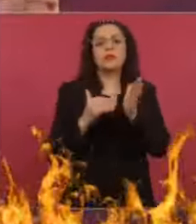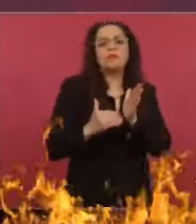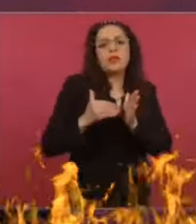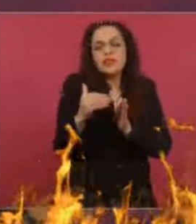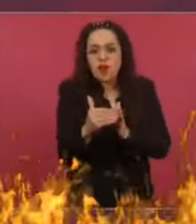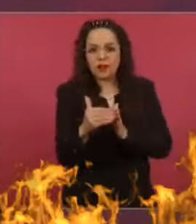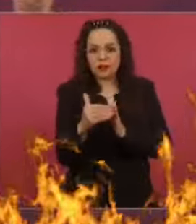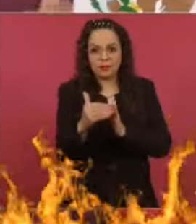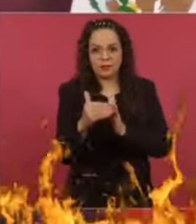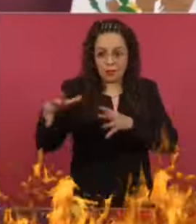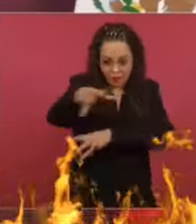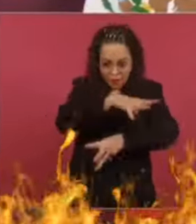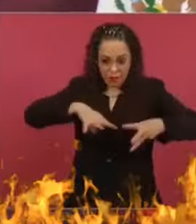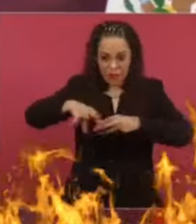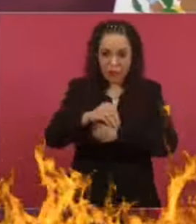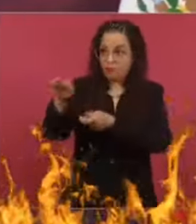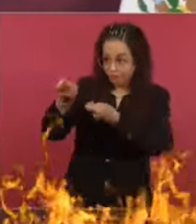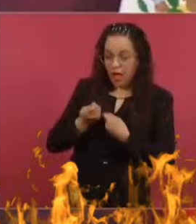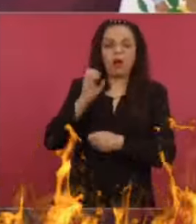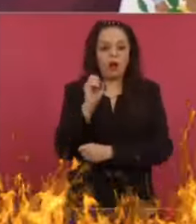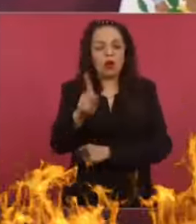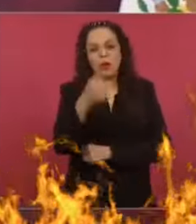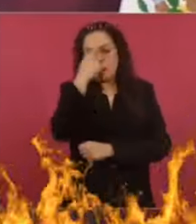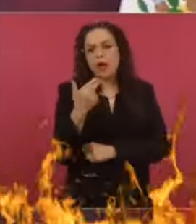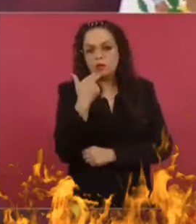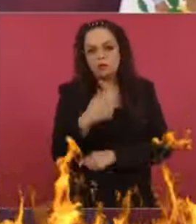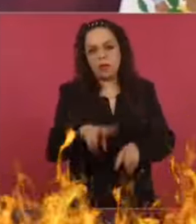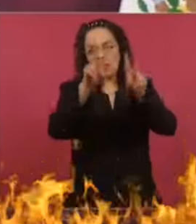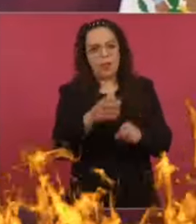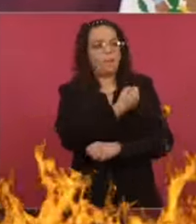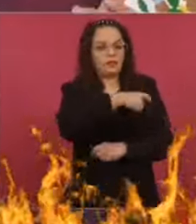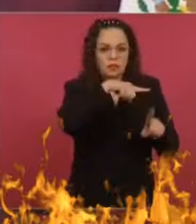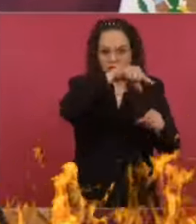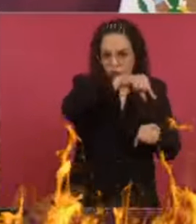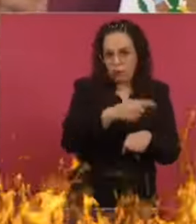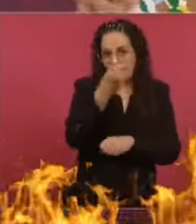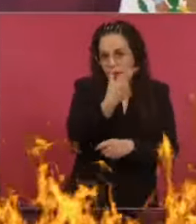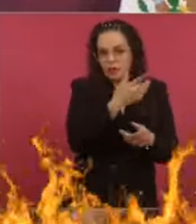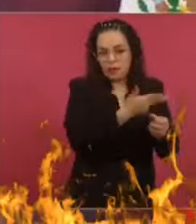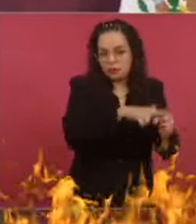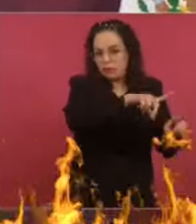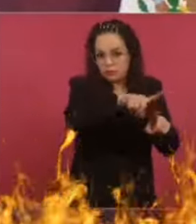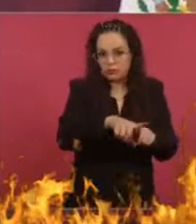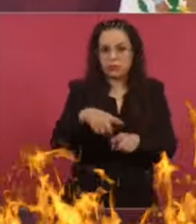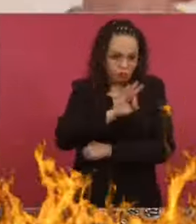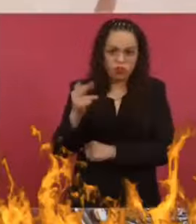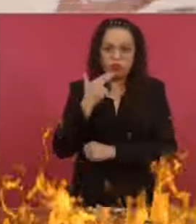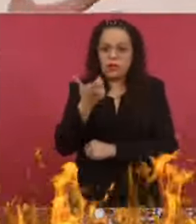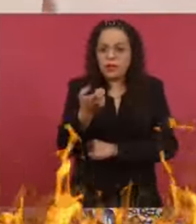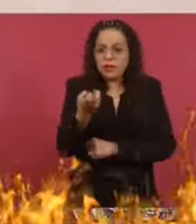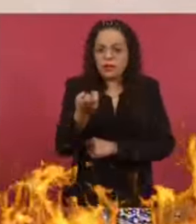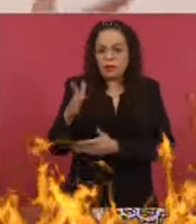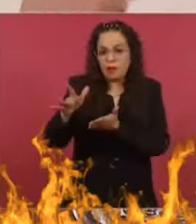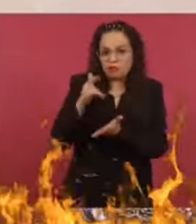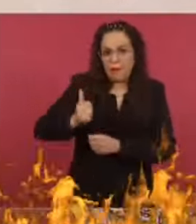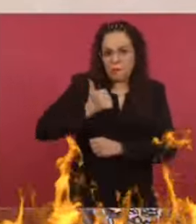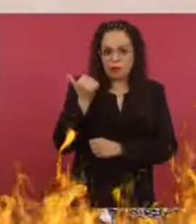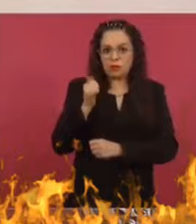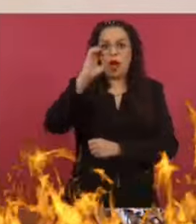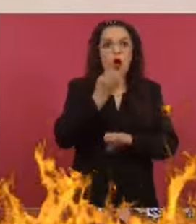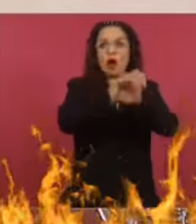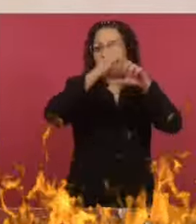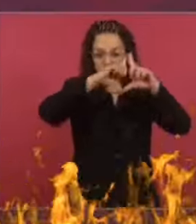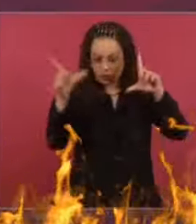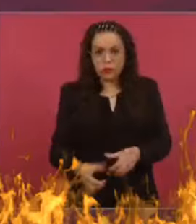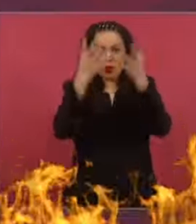becas y para salud y para necesidades que se tienen en los estados Mi propuesta,